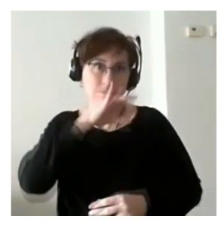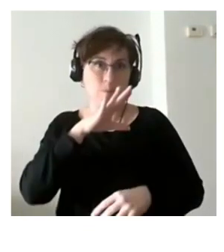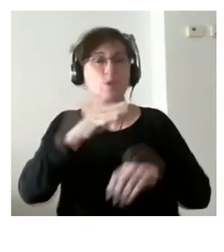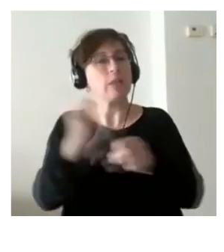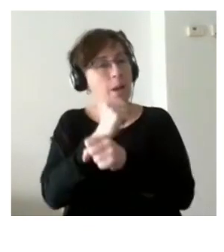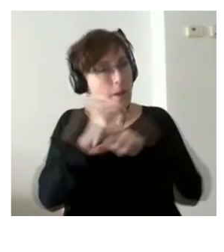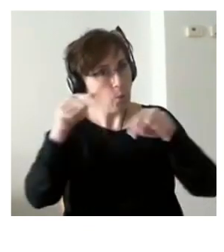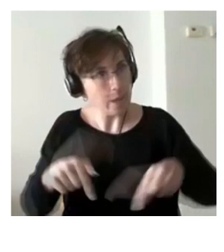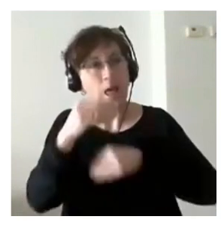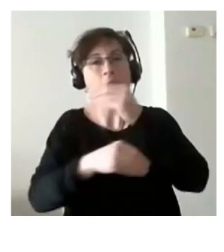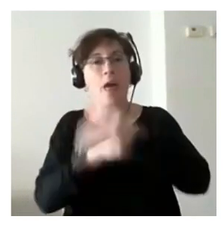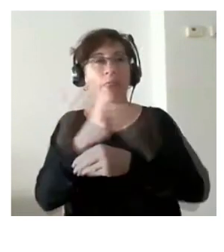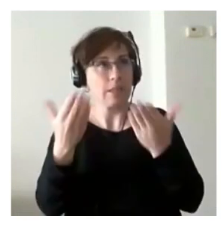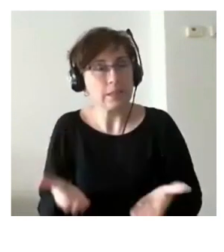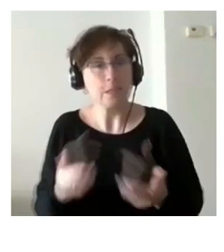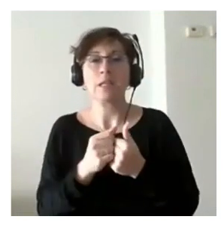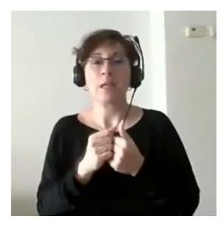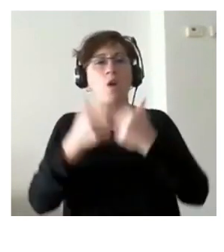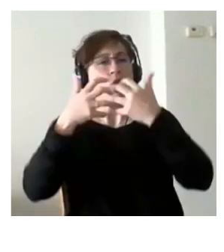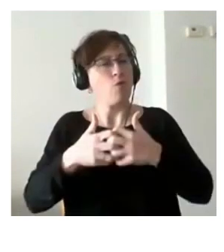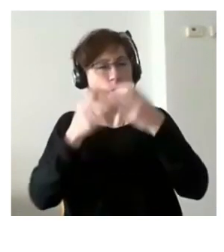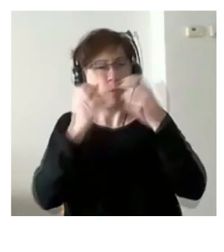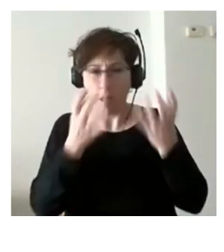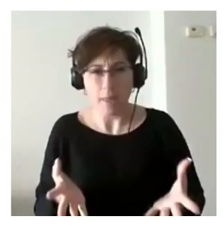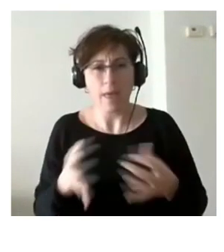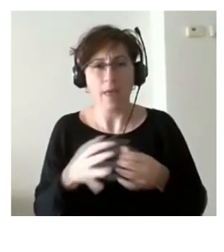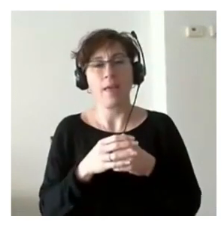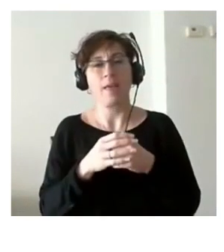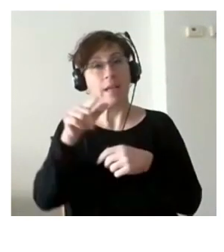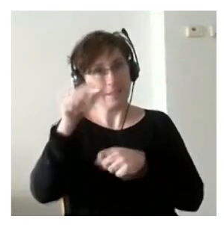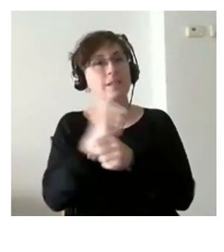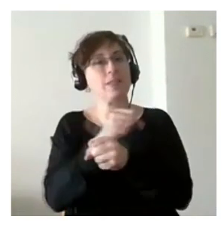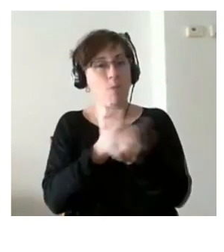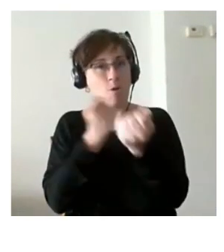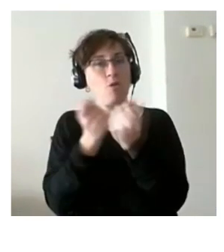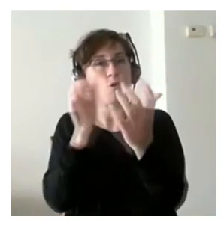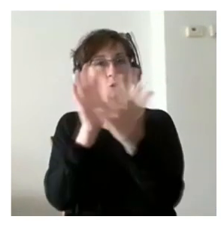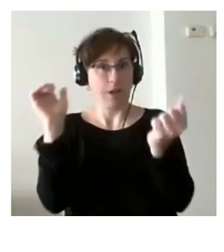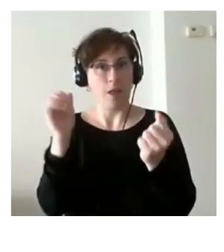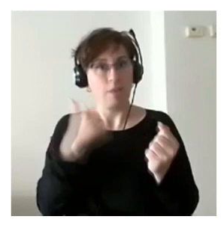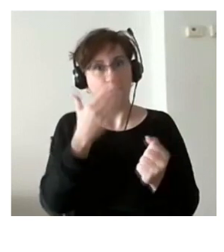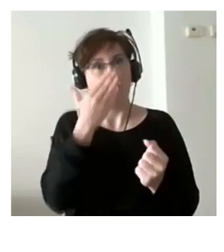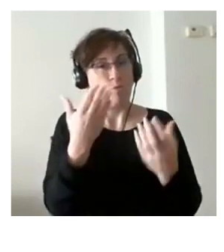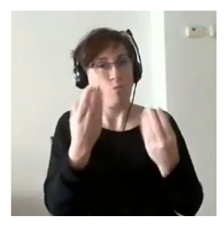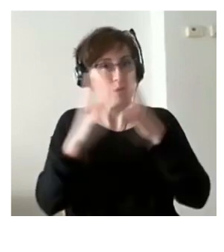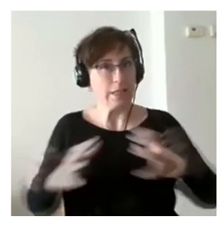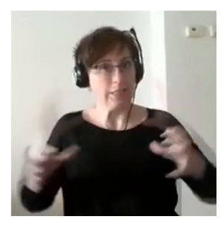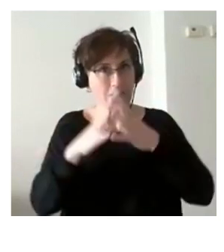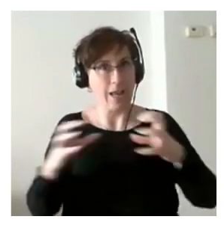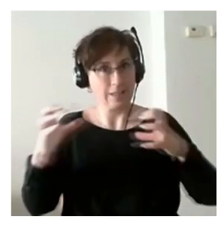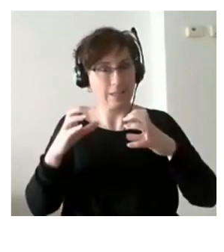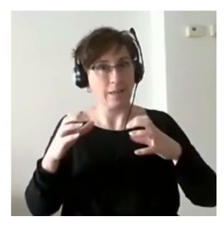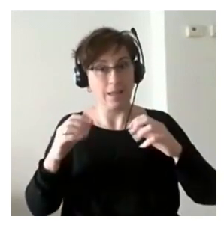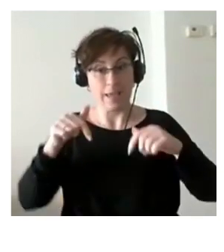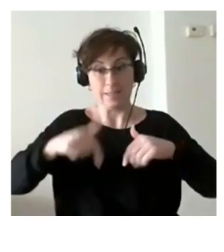de esta manera está funcionando fenomenal esa era la labor de coordinación tengo muchas muchas ganas de empezar